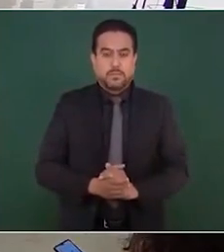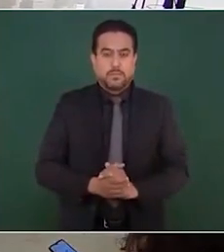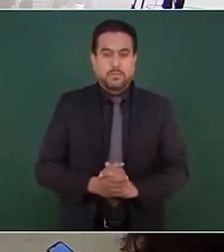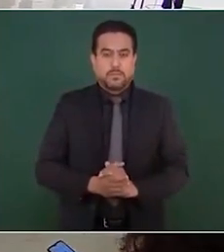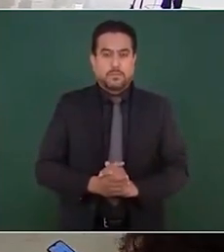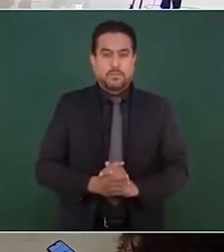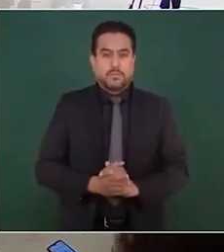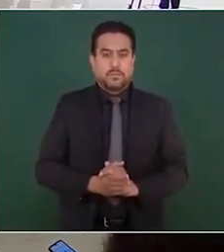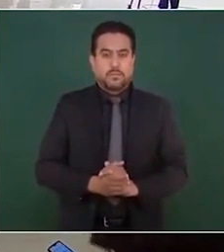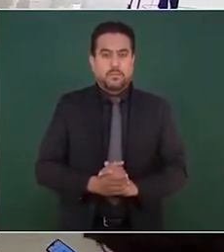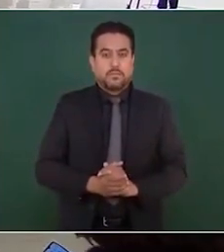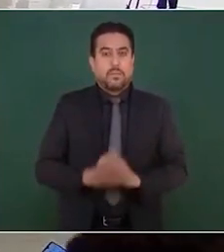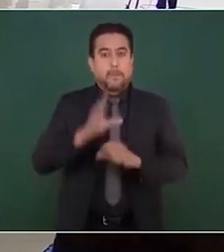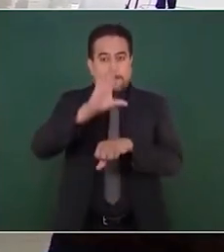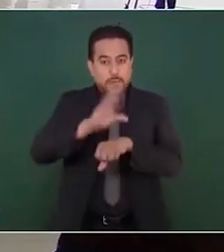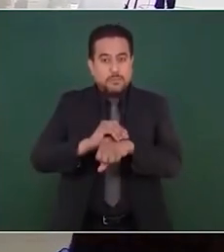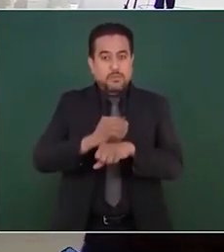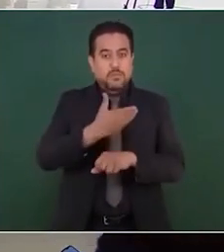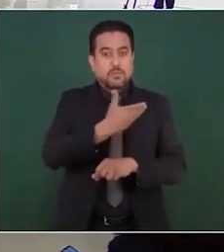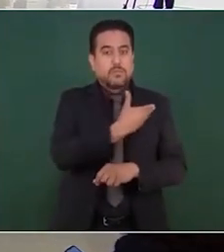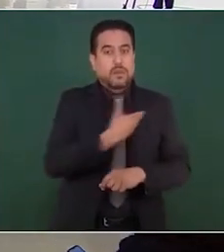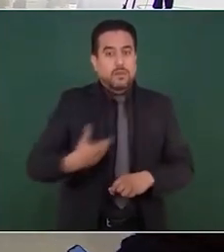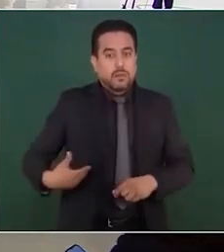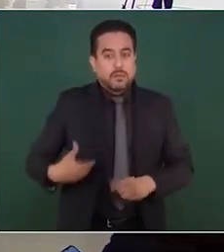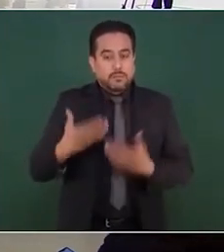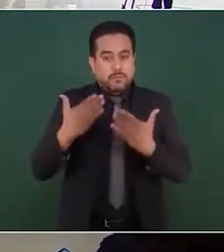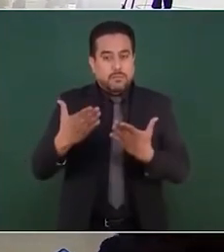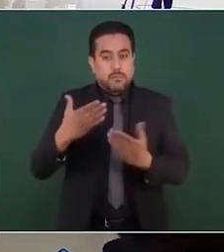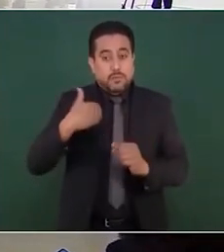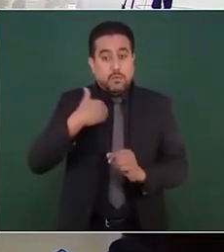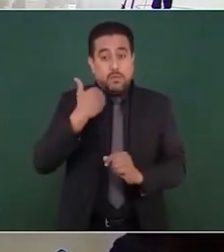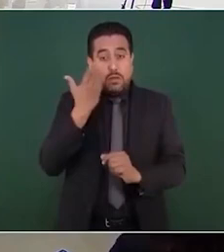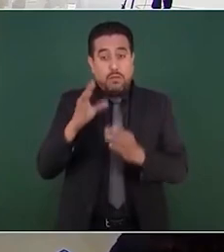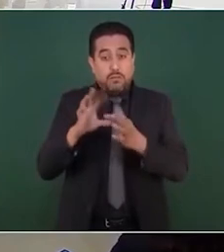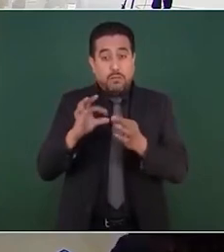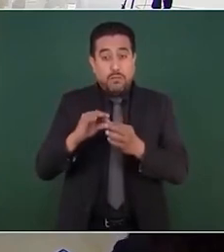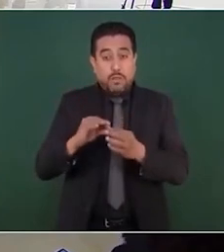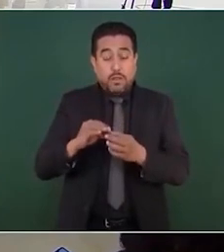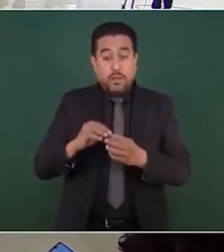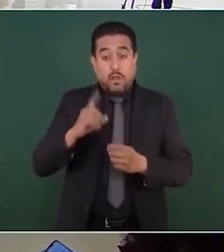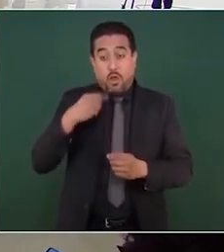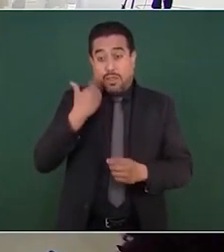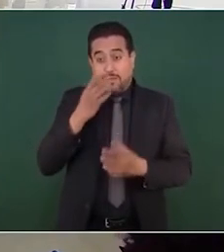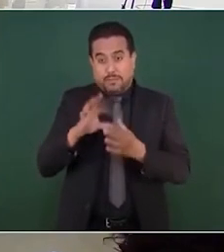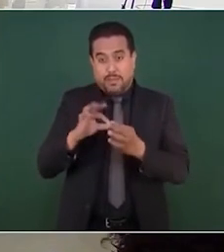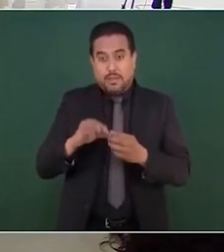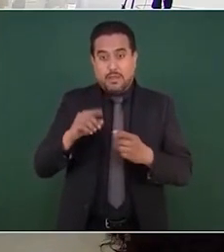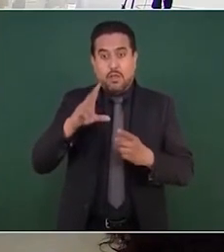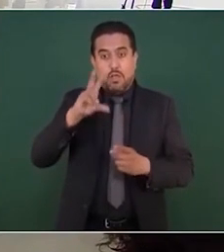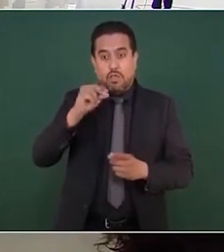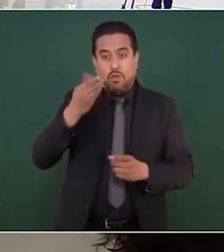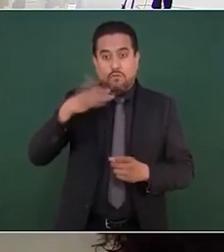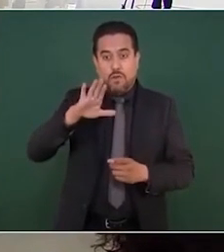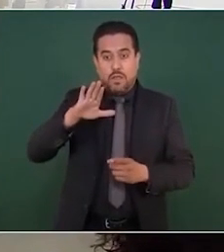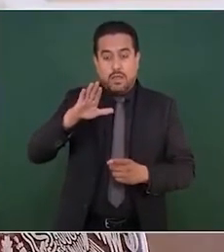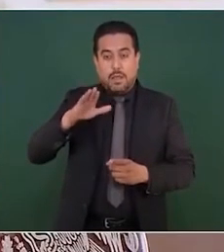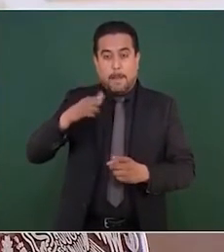con permiso señor presidente en primer lugar no fue un ataque directo a la alcaldesa